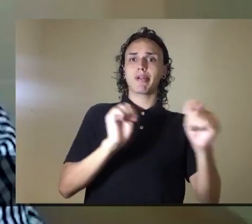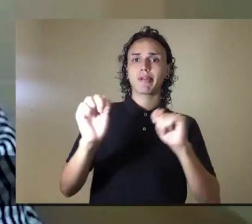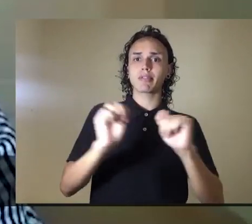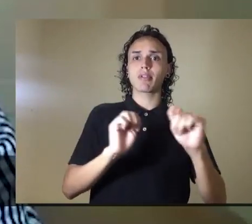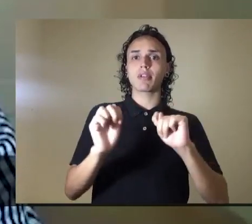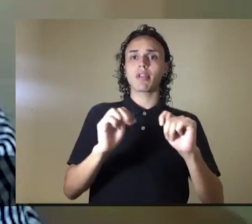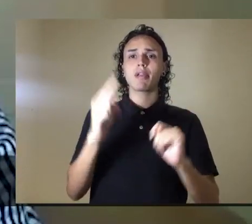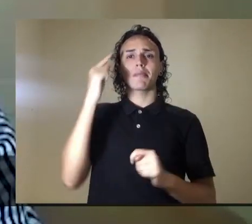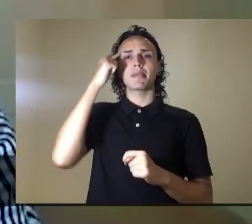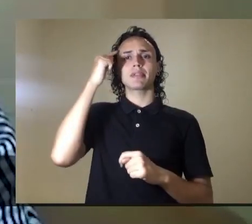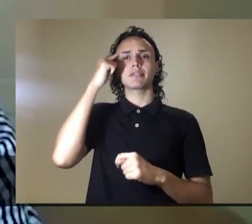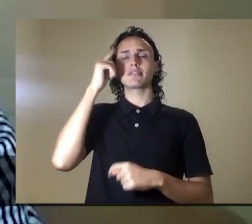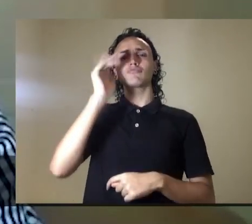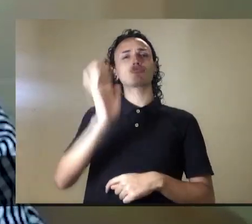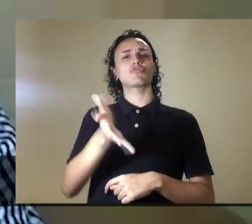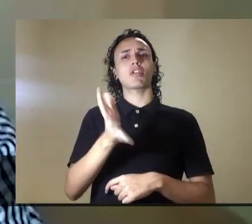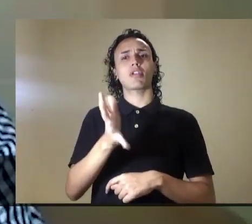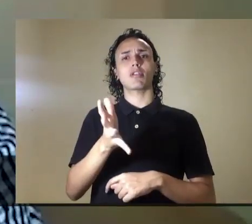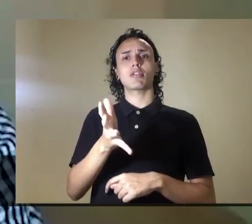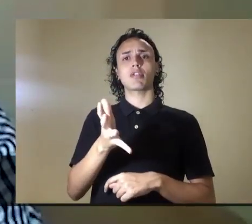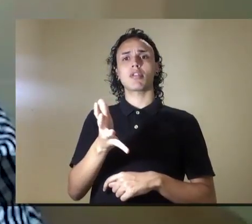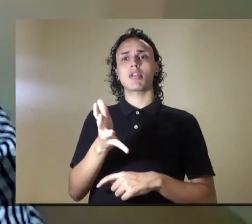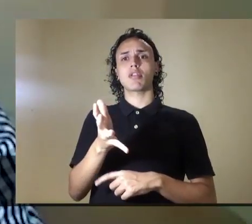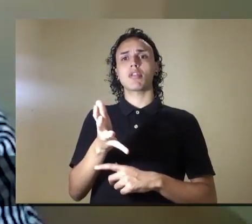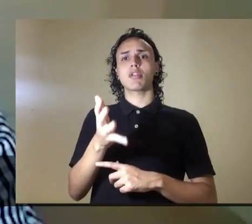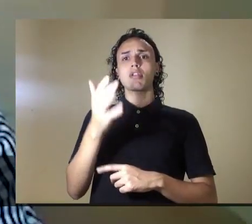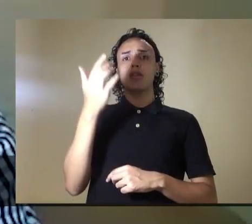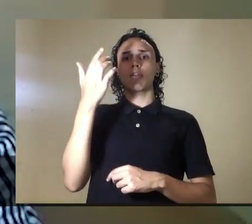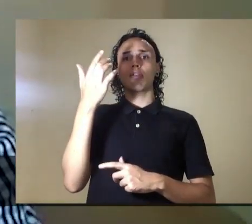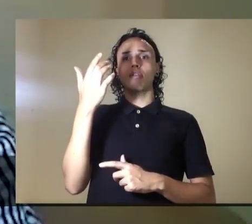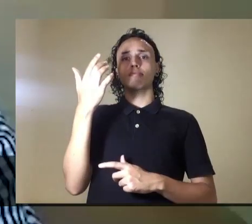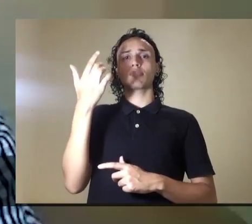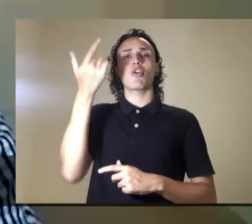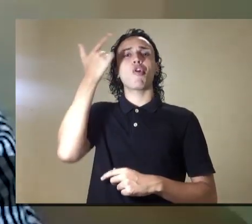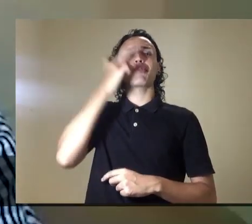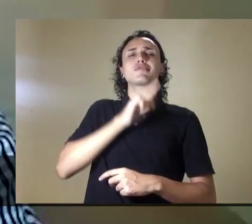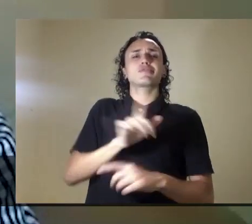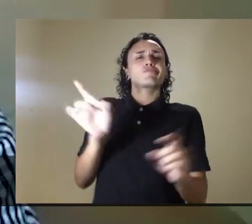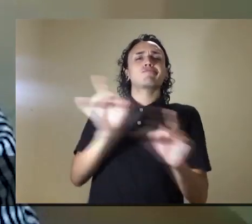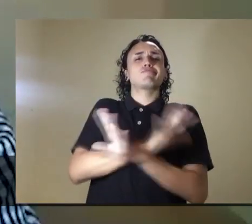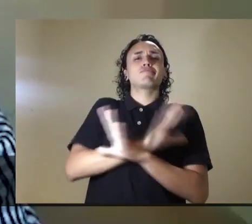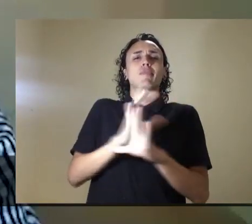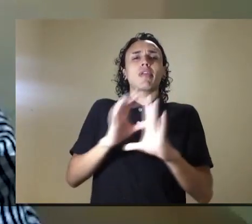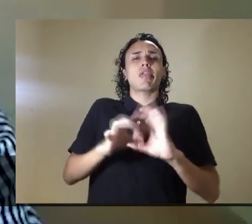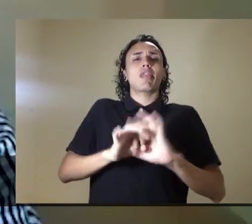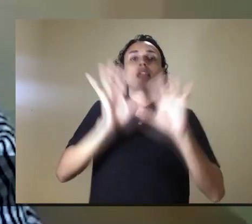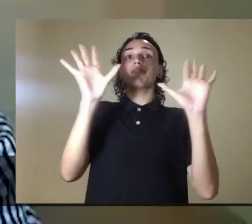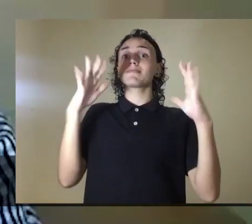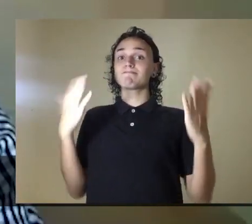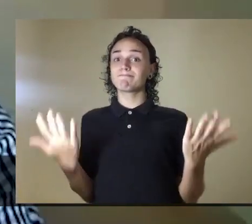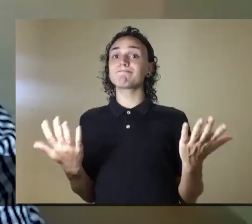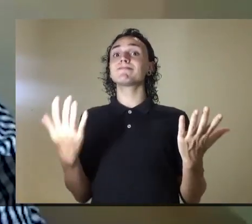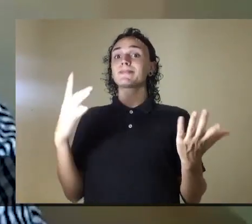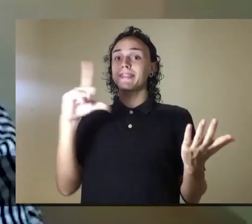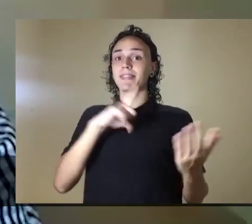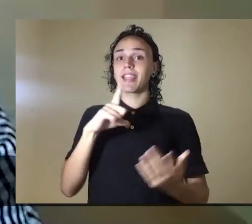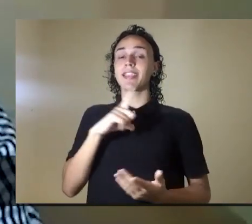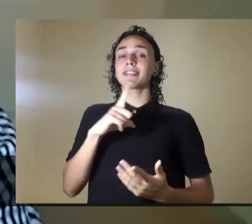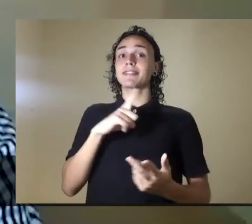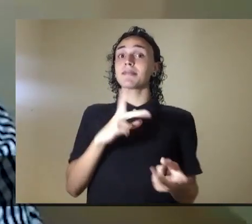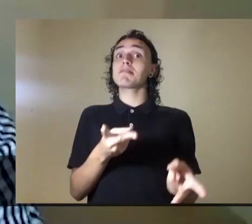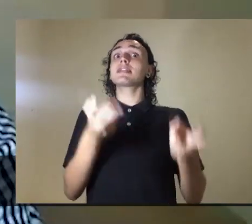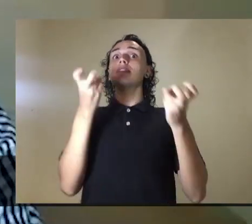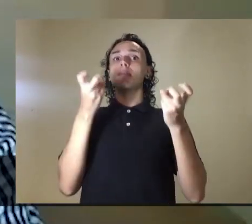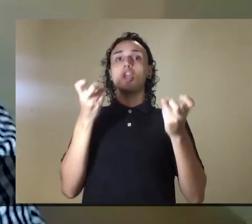relajen esas medidas, seguramente se volverá a observar un nuevo aumento, que es lo que se